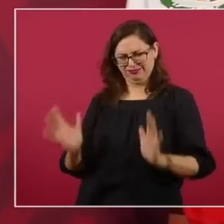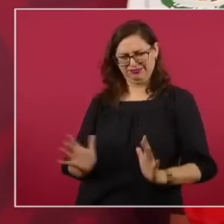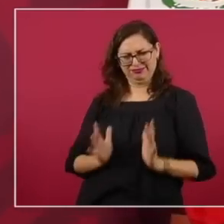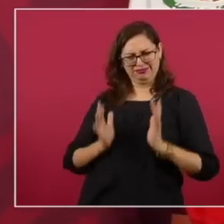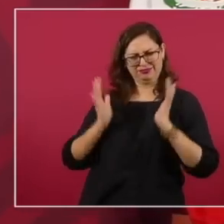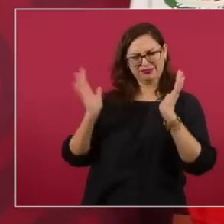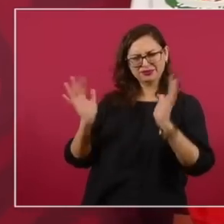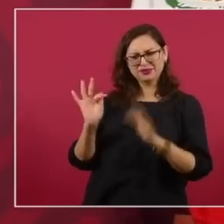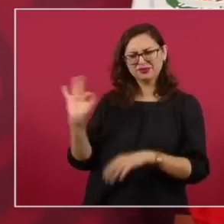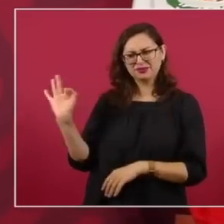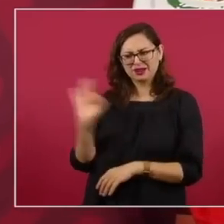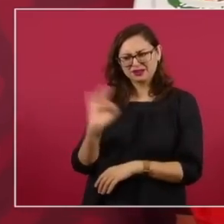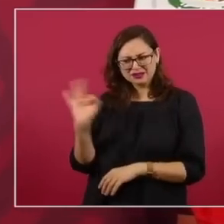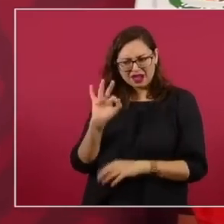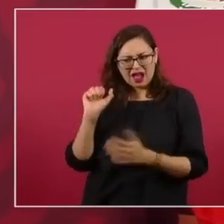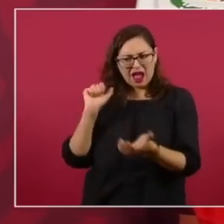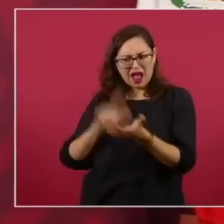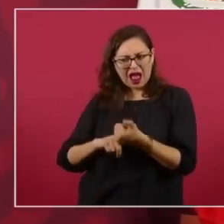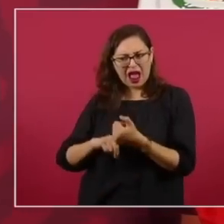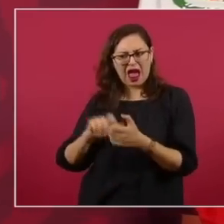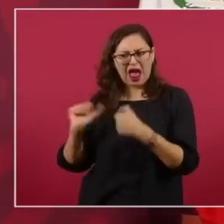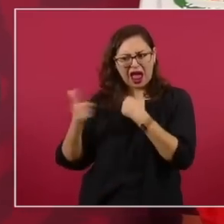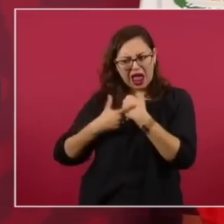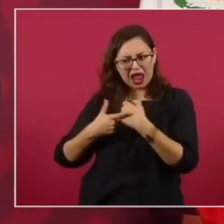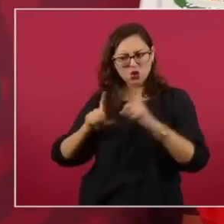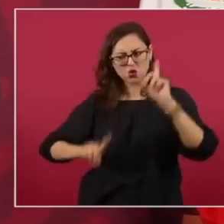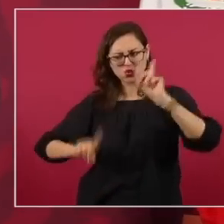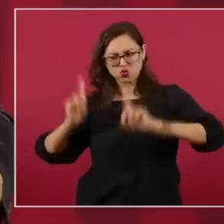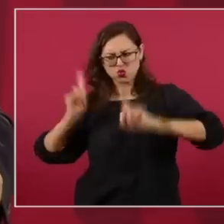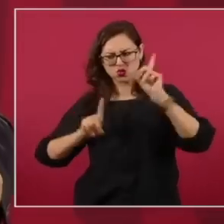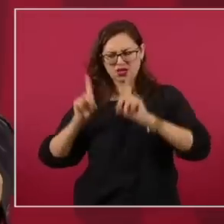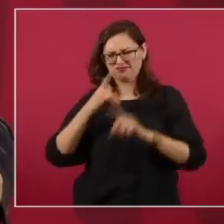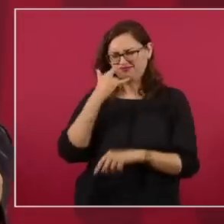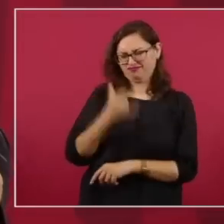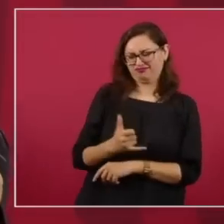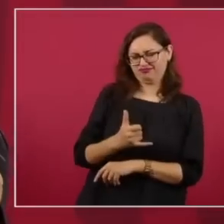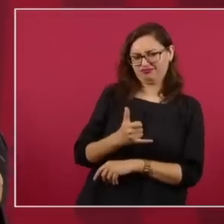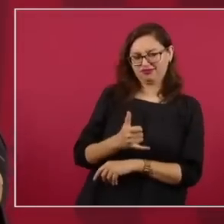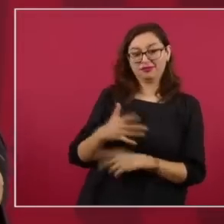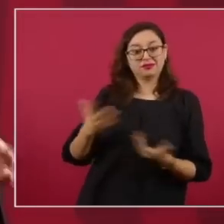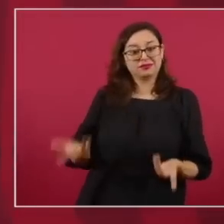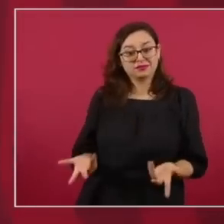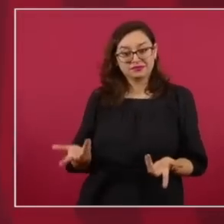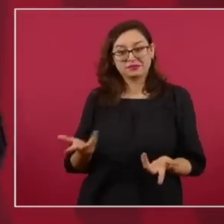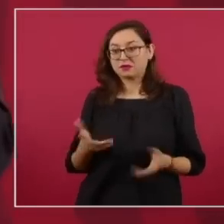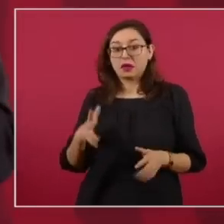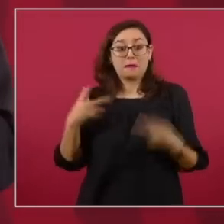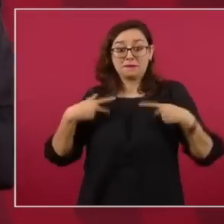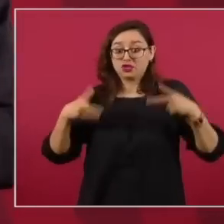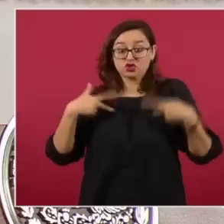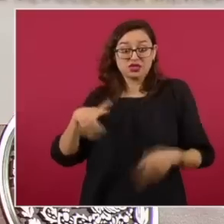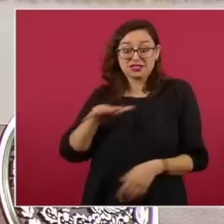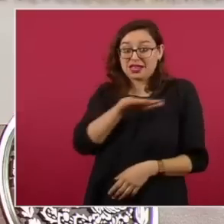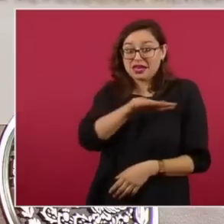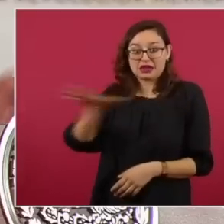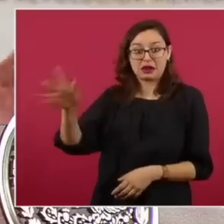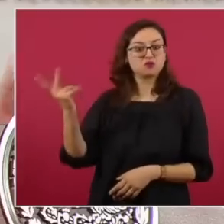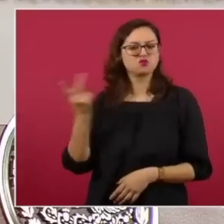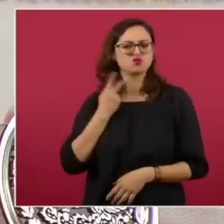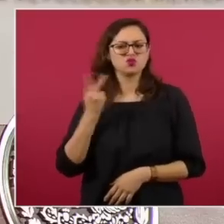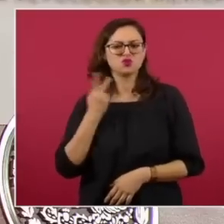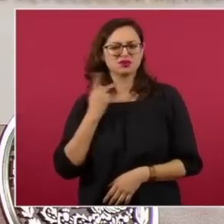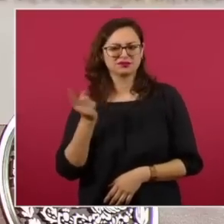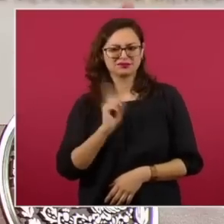infrecuentes, sospechosas, inexplicables, etcétera, ¿no? Cosas que no están de conformidad